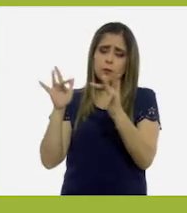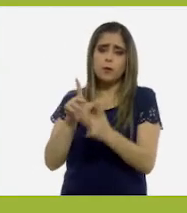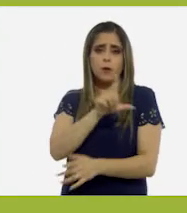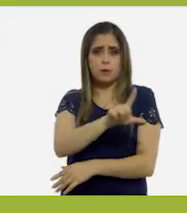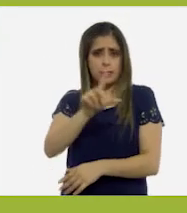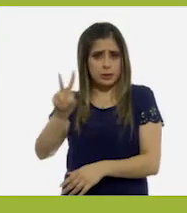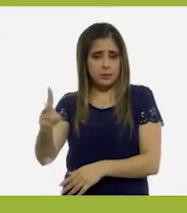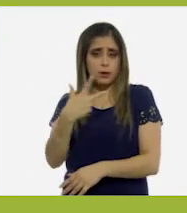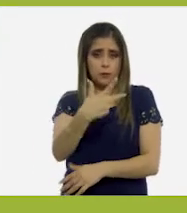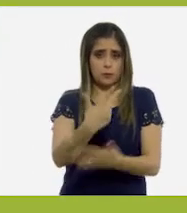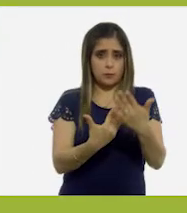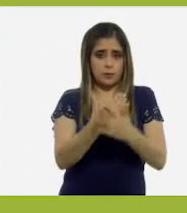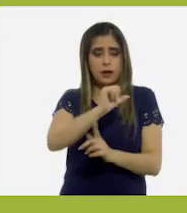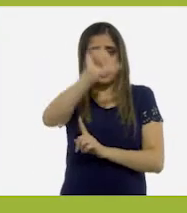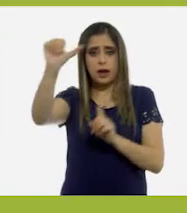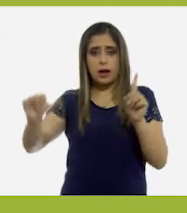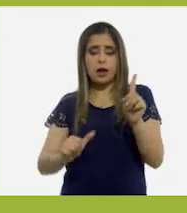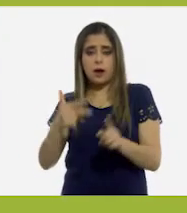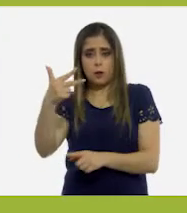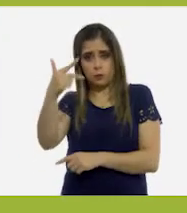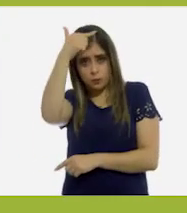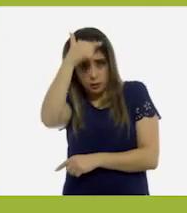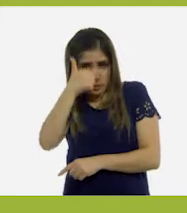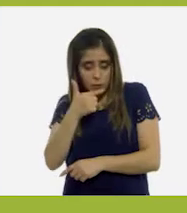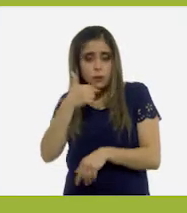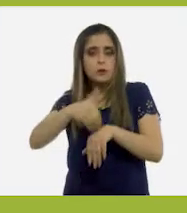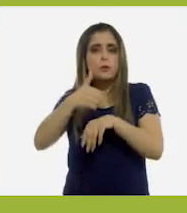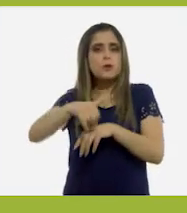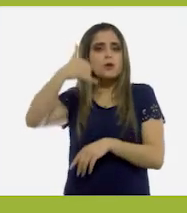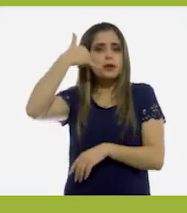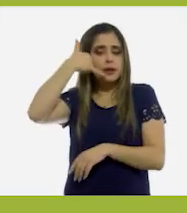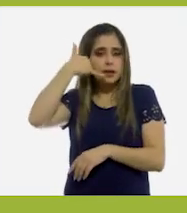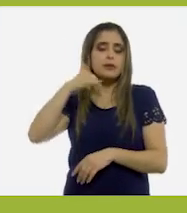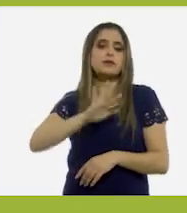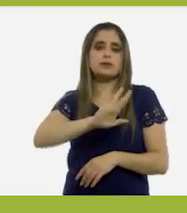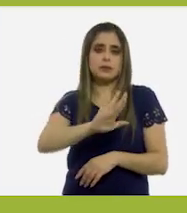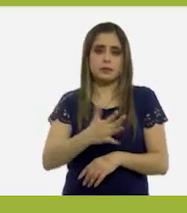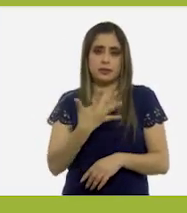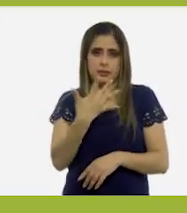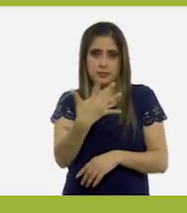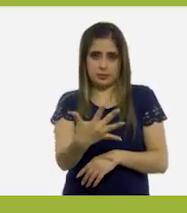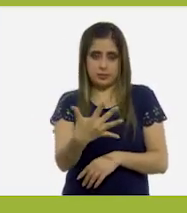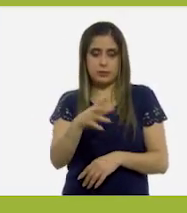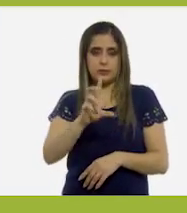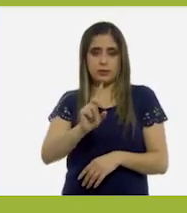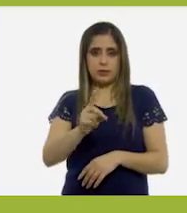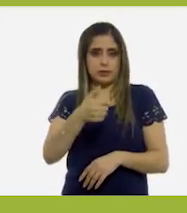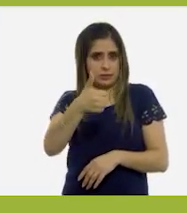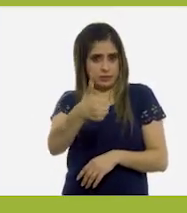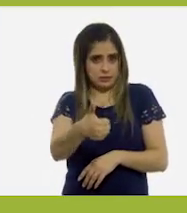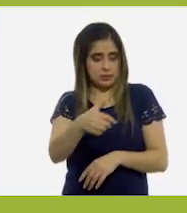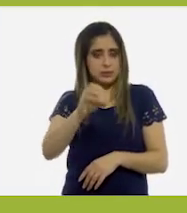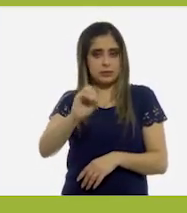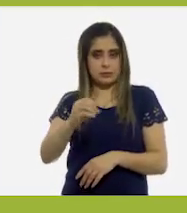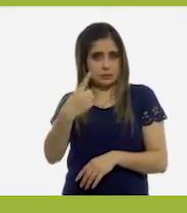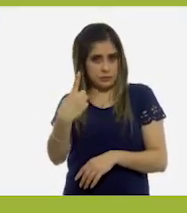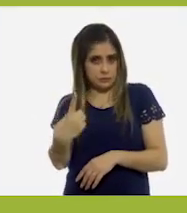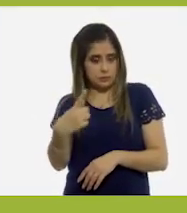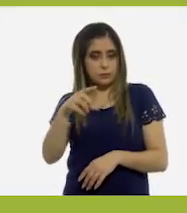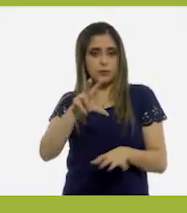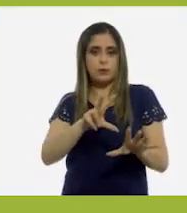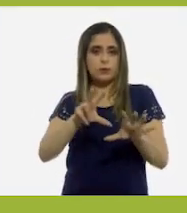de lunes a viernes de 8 a 20 horas al teléfono 55 36 01